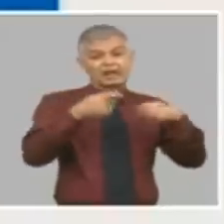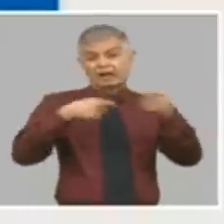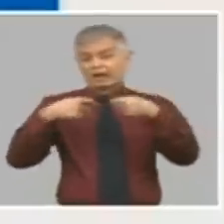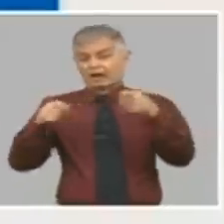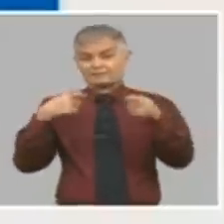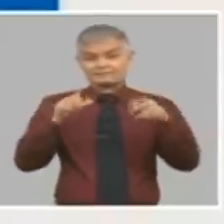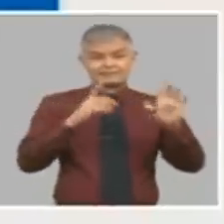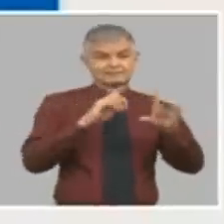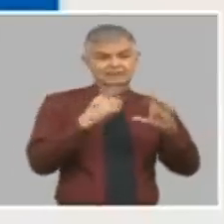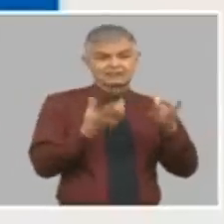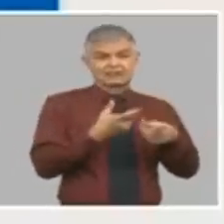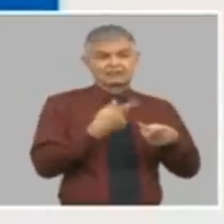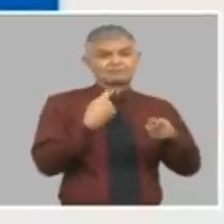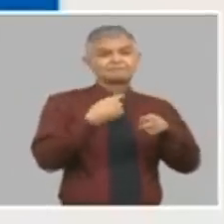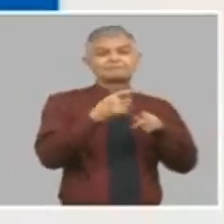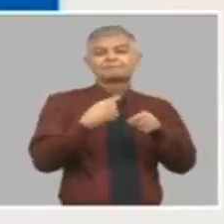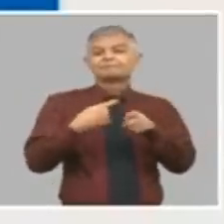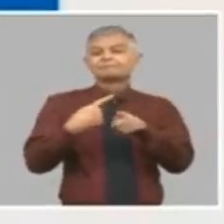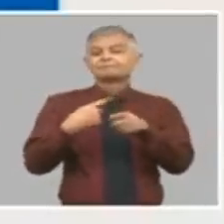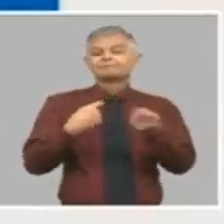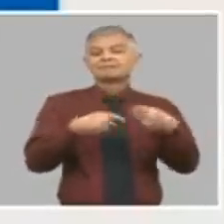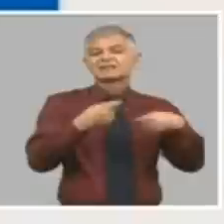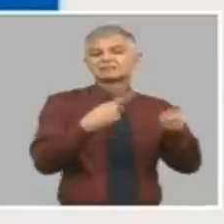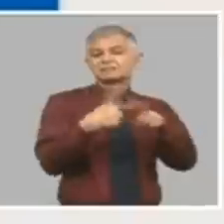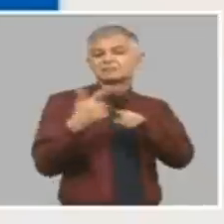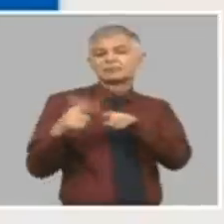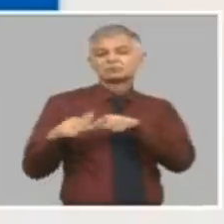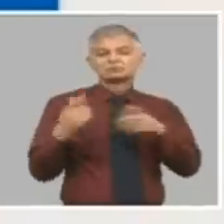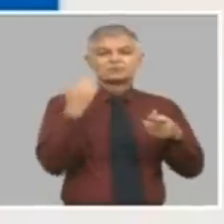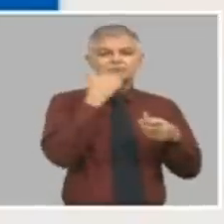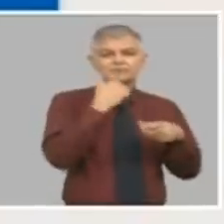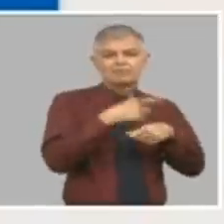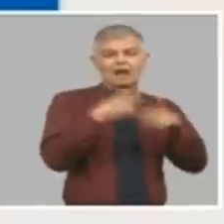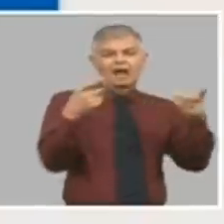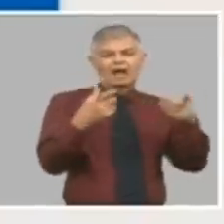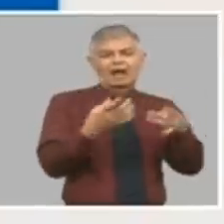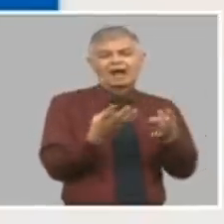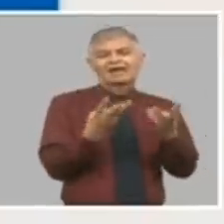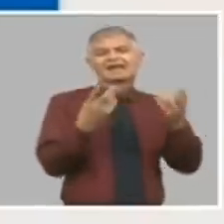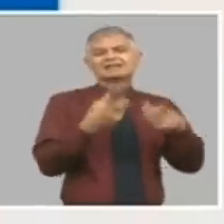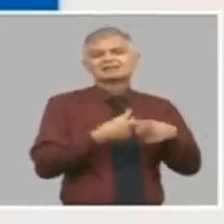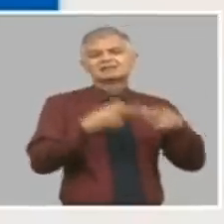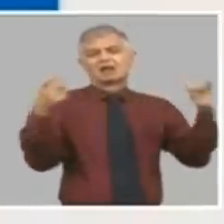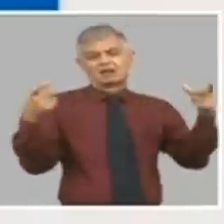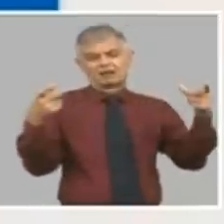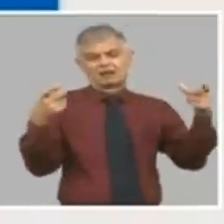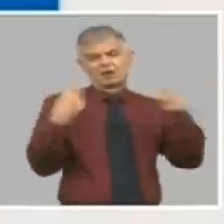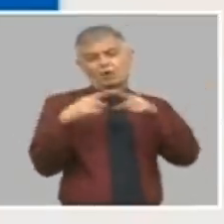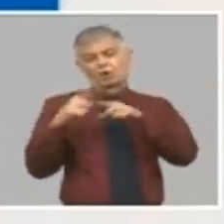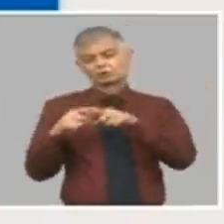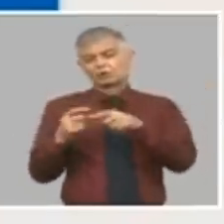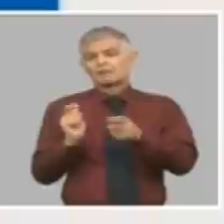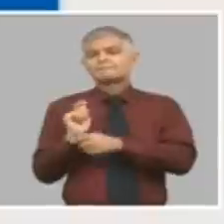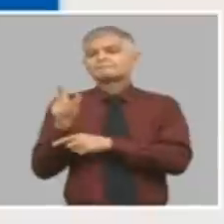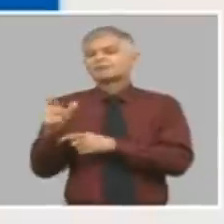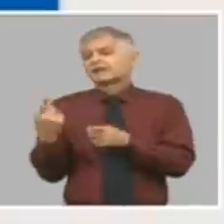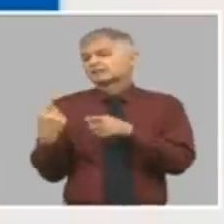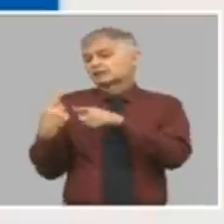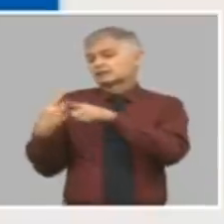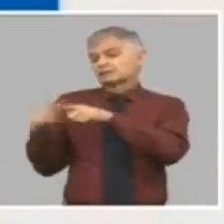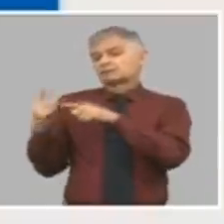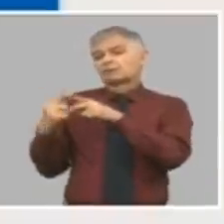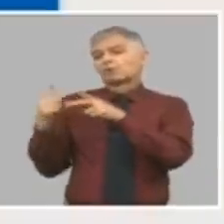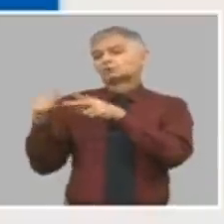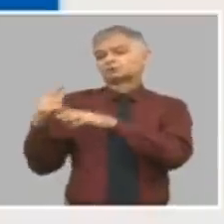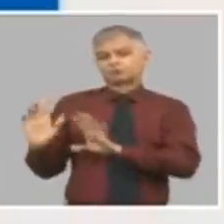circuito de las personas naturales nosotros que es minorista. Entonces en el sector